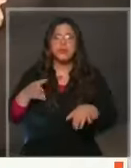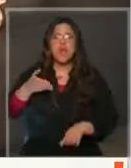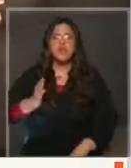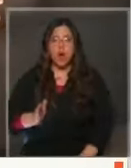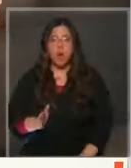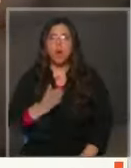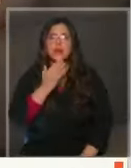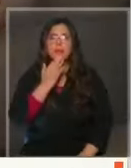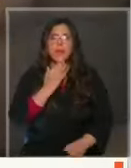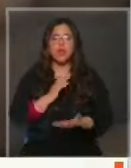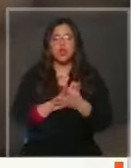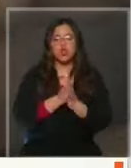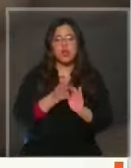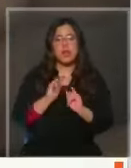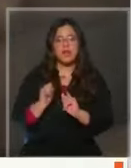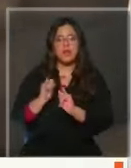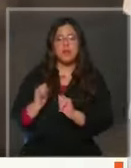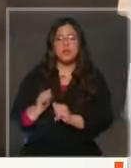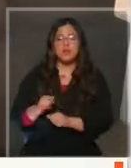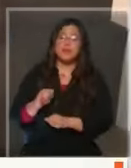entregando todos los detalles. Así es, Nelice.